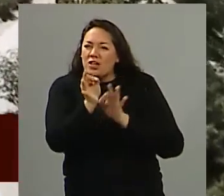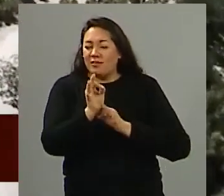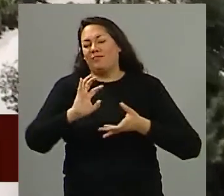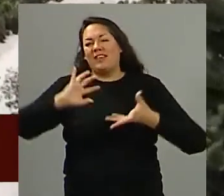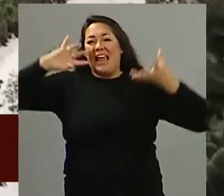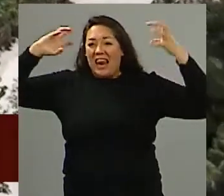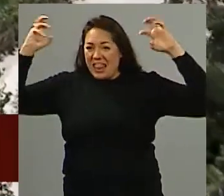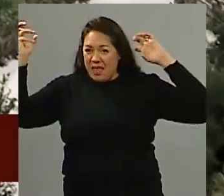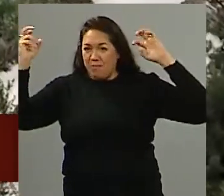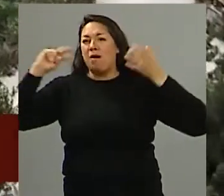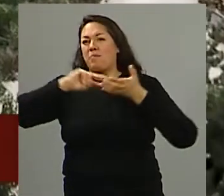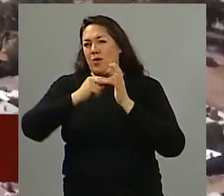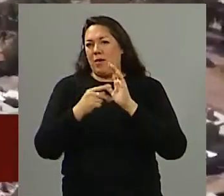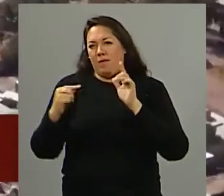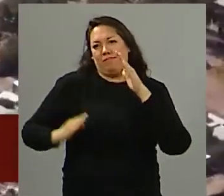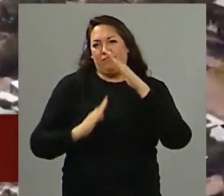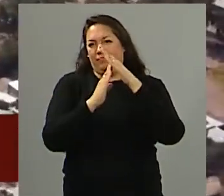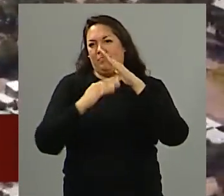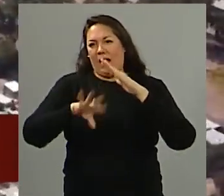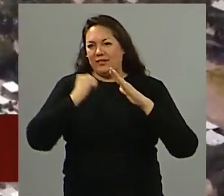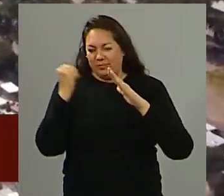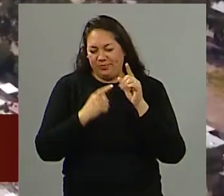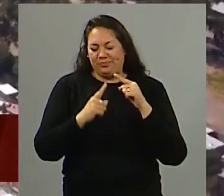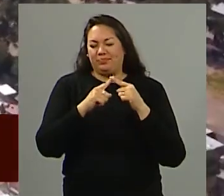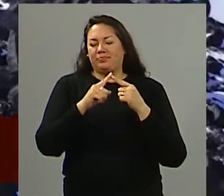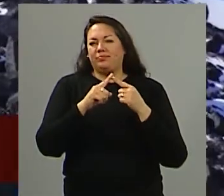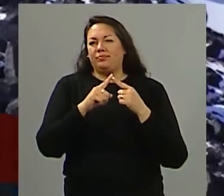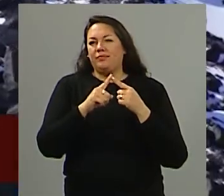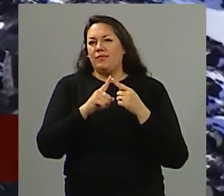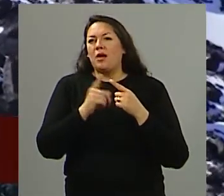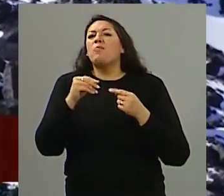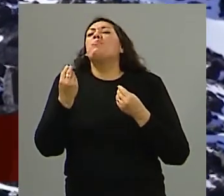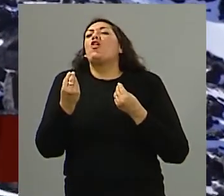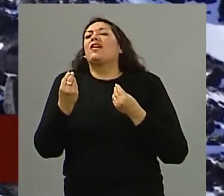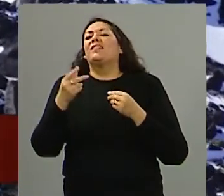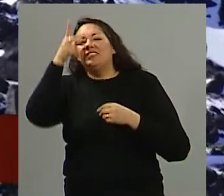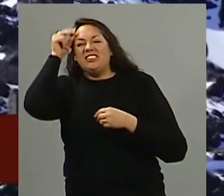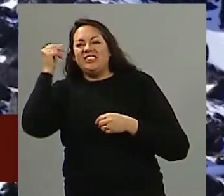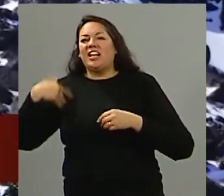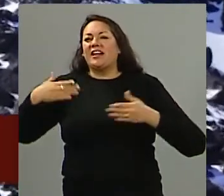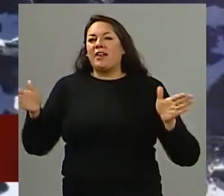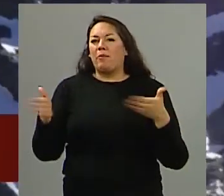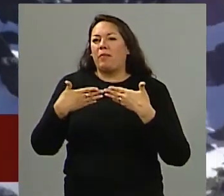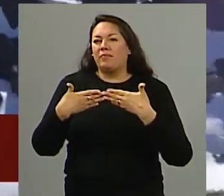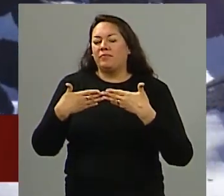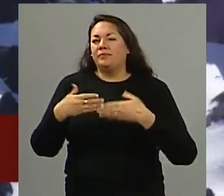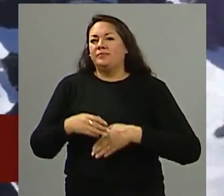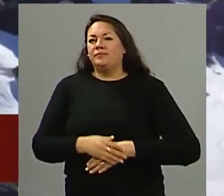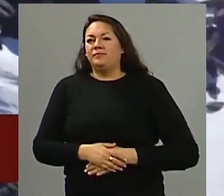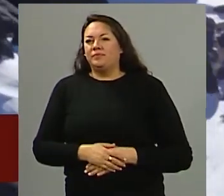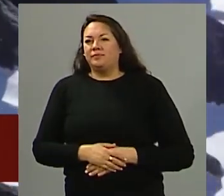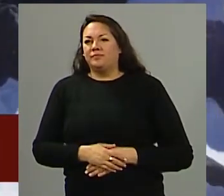climáticas que claramente se traduce en el cierre del paso que es algo inevitable te diría